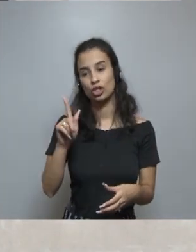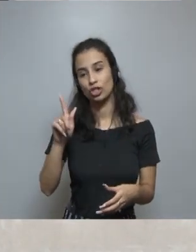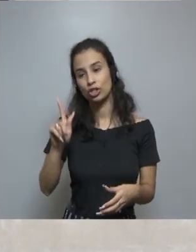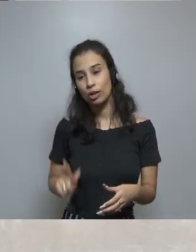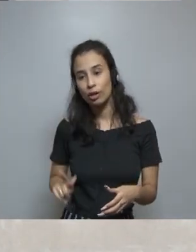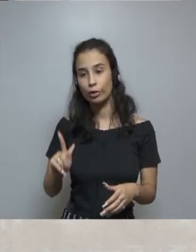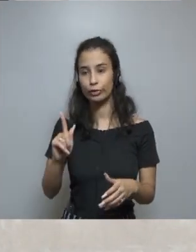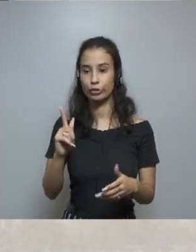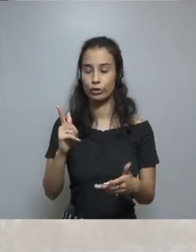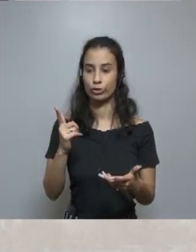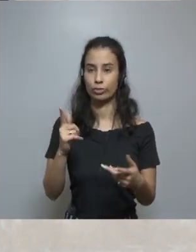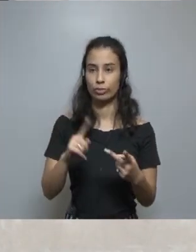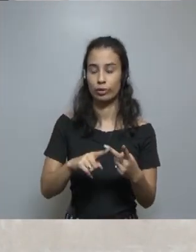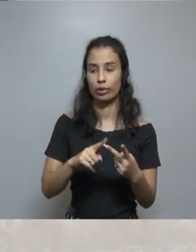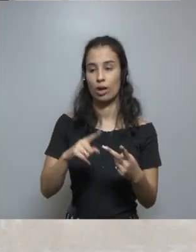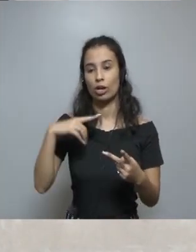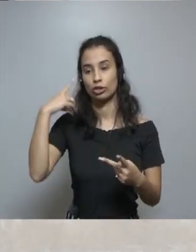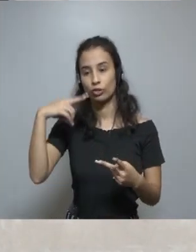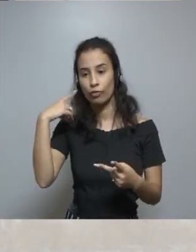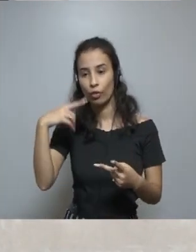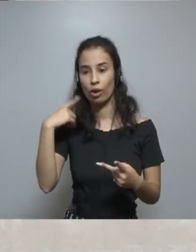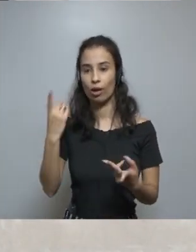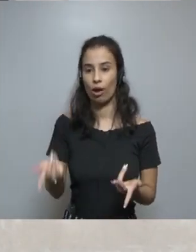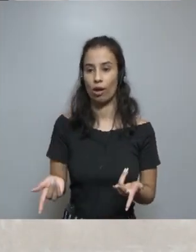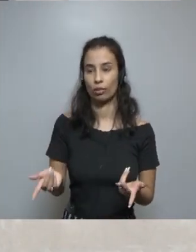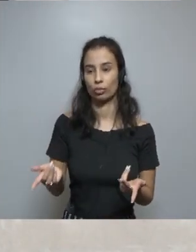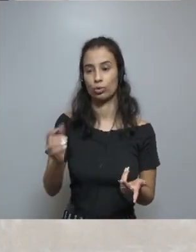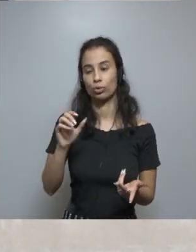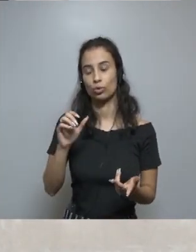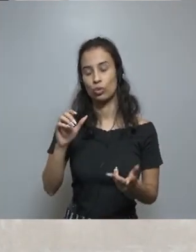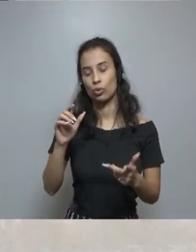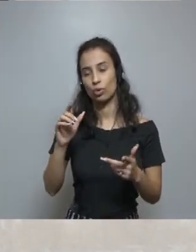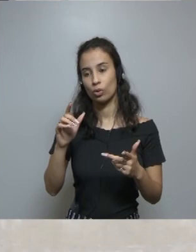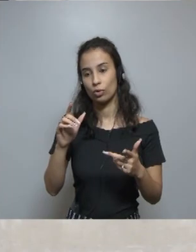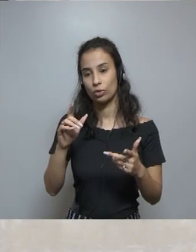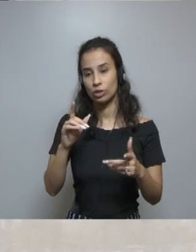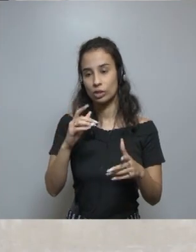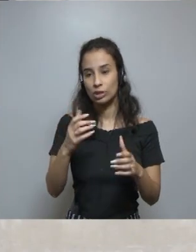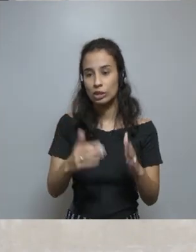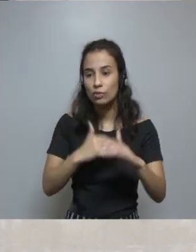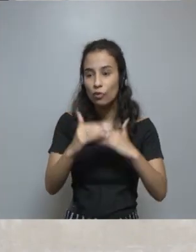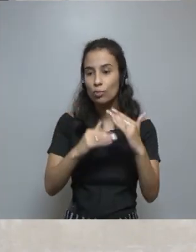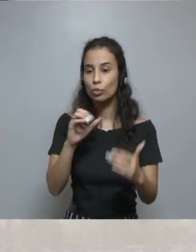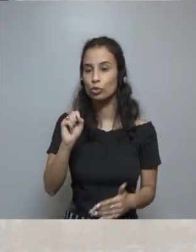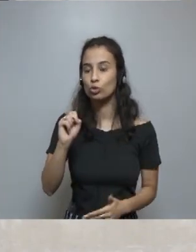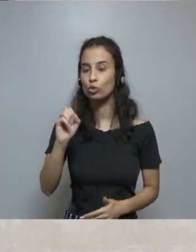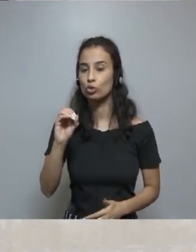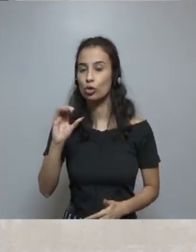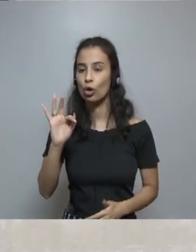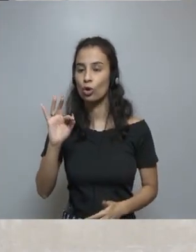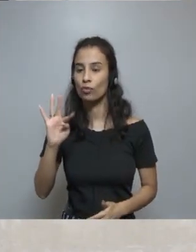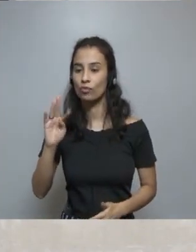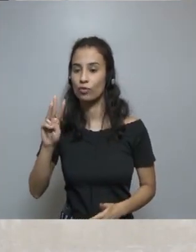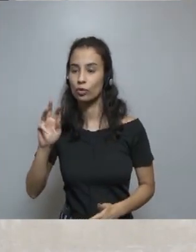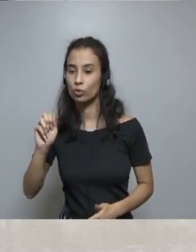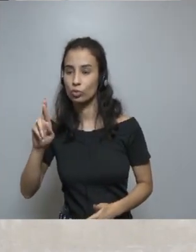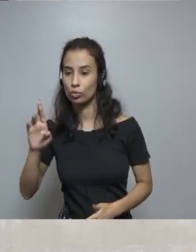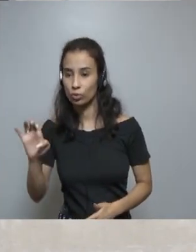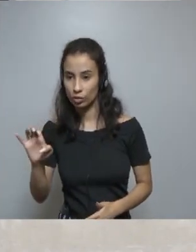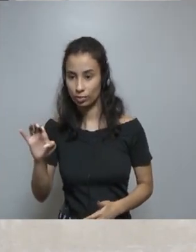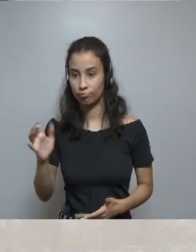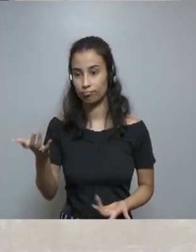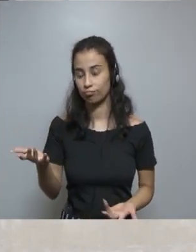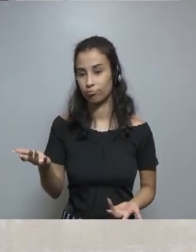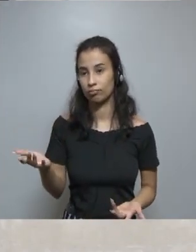tener gerente de productos, designers, abogados, desarrolladores de software y personas